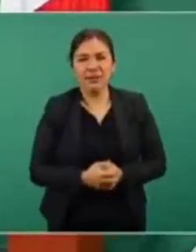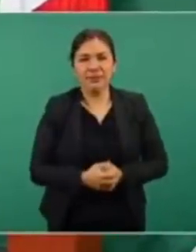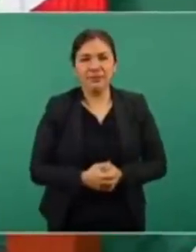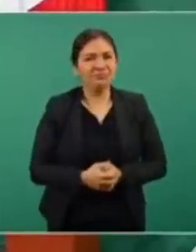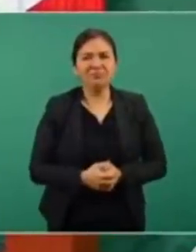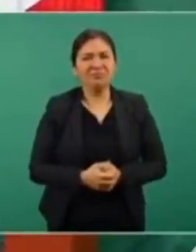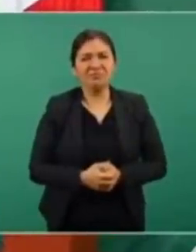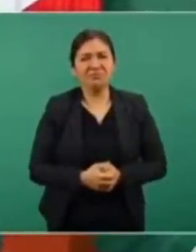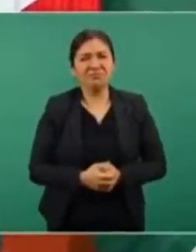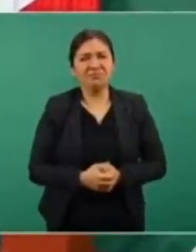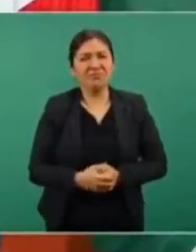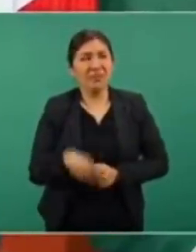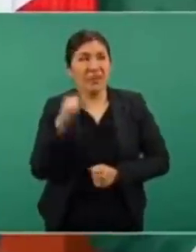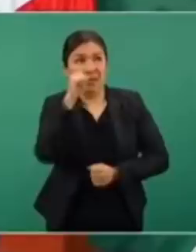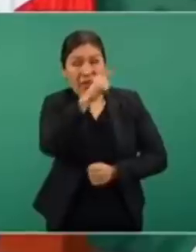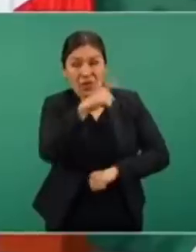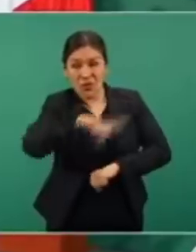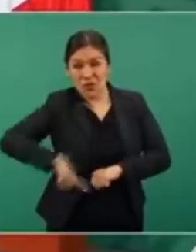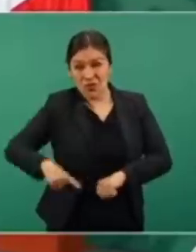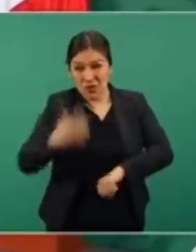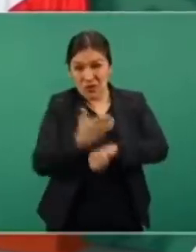no les va a dar nada